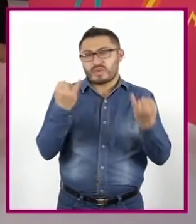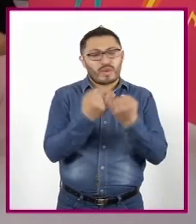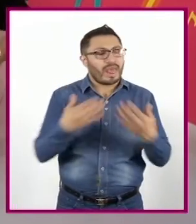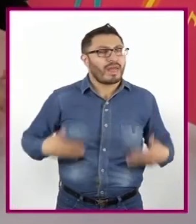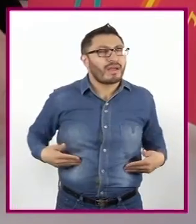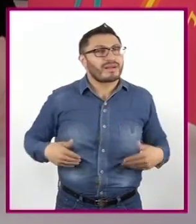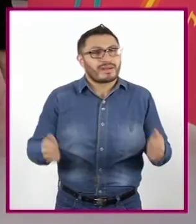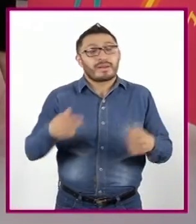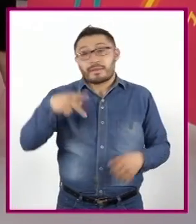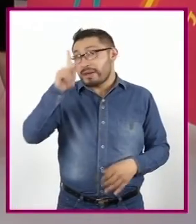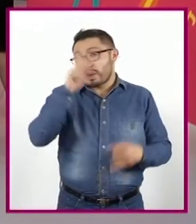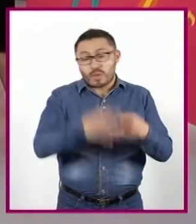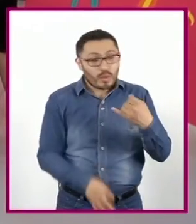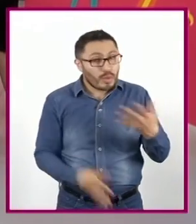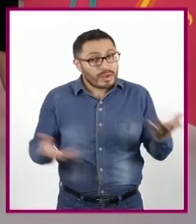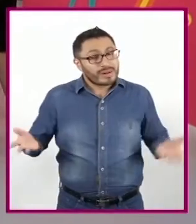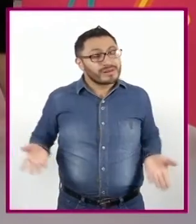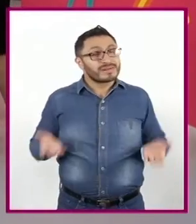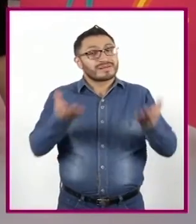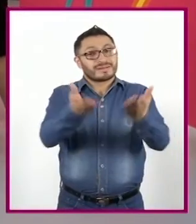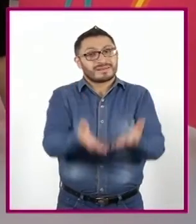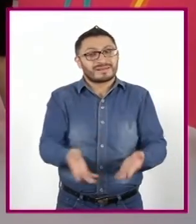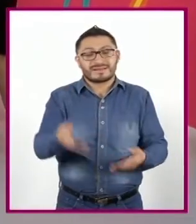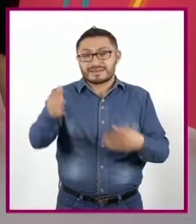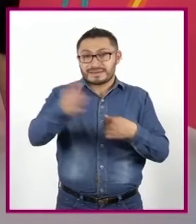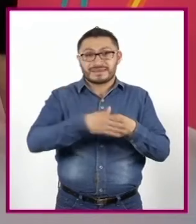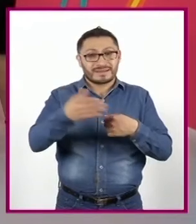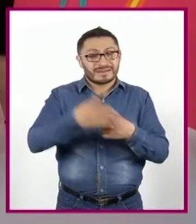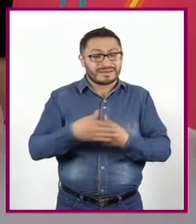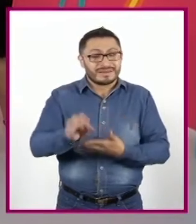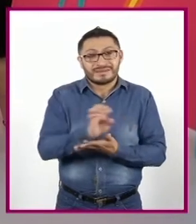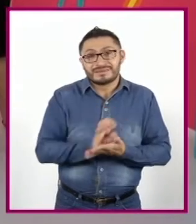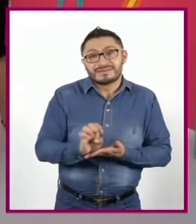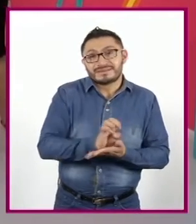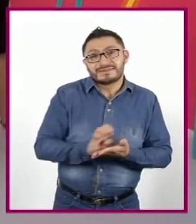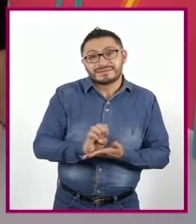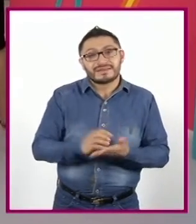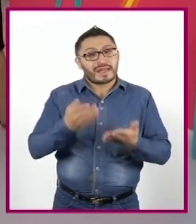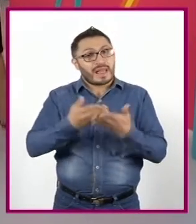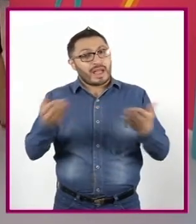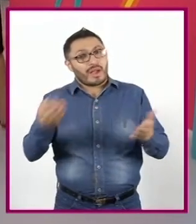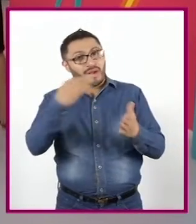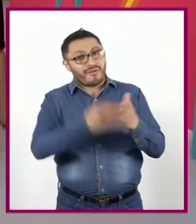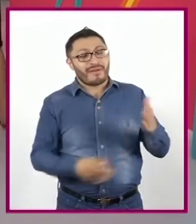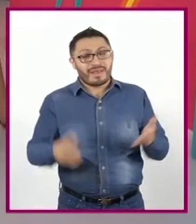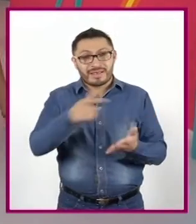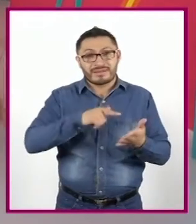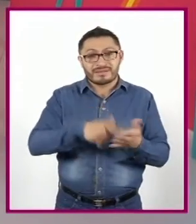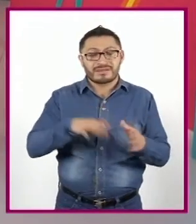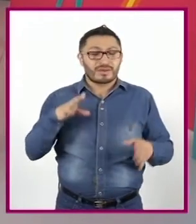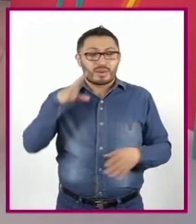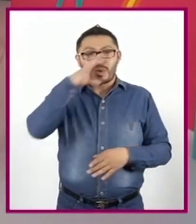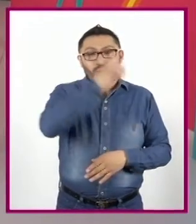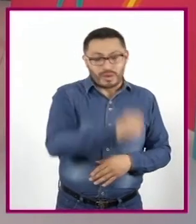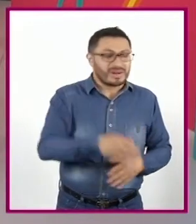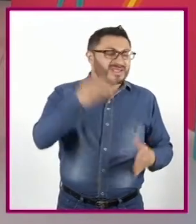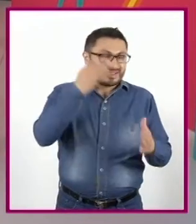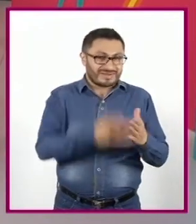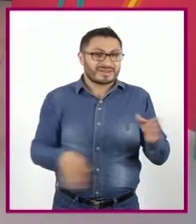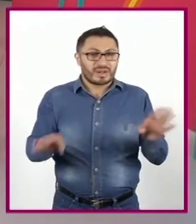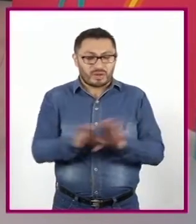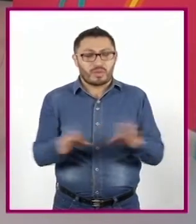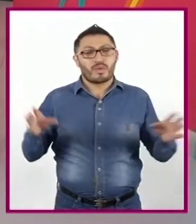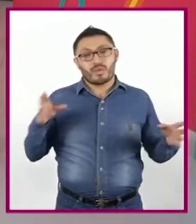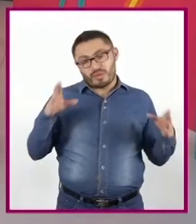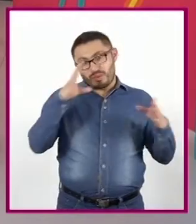hambre Pero por último Vamos Con la siguiente Escena Ahora falta Un lugar cálido Ya nos hace Falta un poquito De